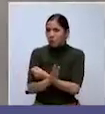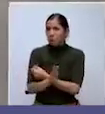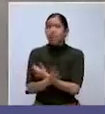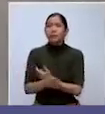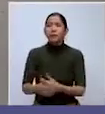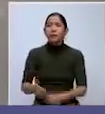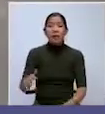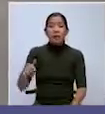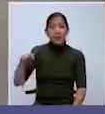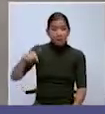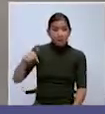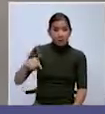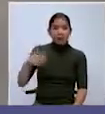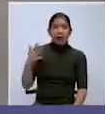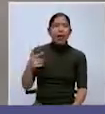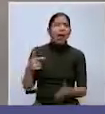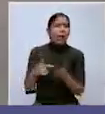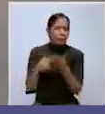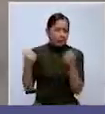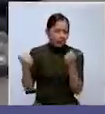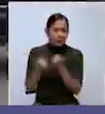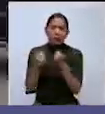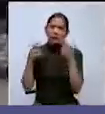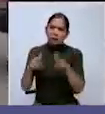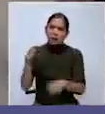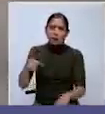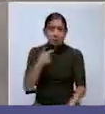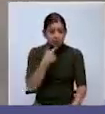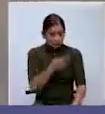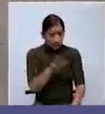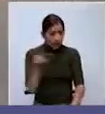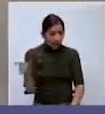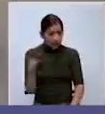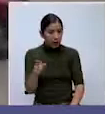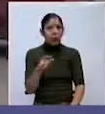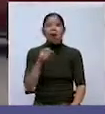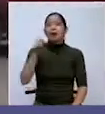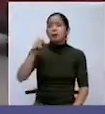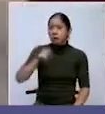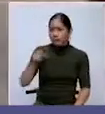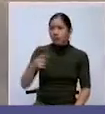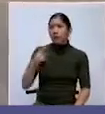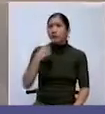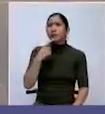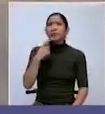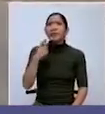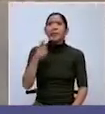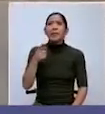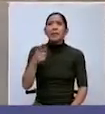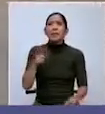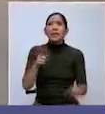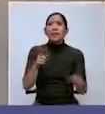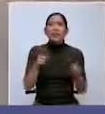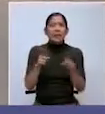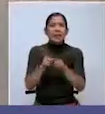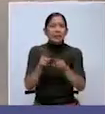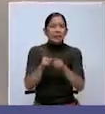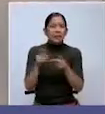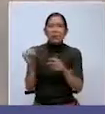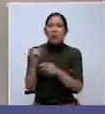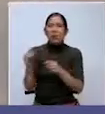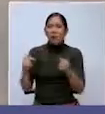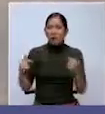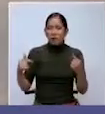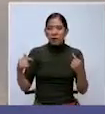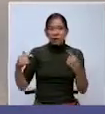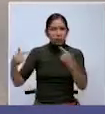accidentes. ¿Es decir que llevo accidentes en esta zona? Sí, aparte de que se ponen las gomerías en plena